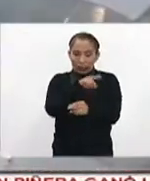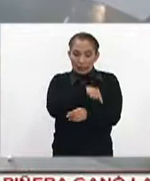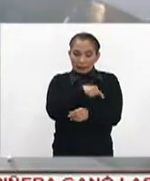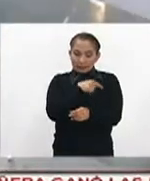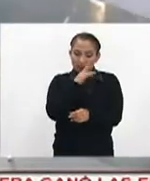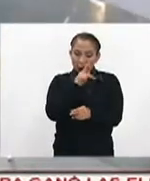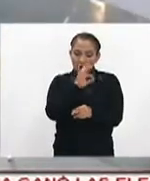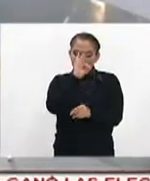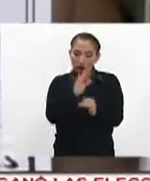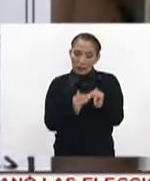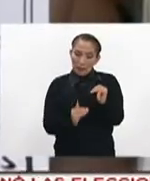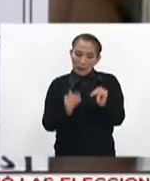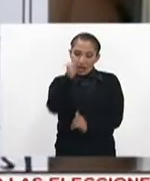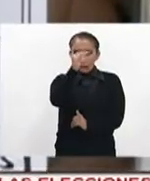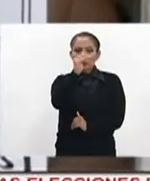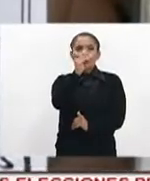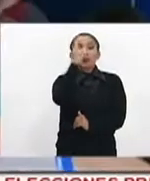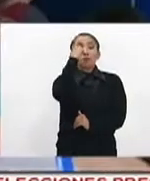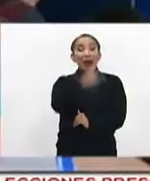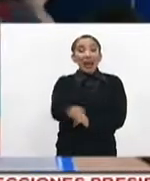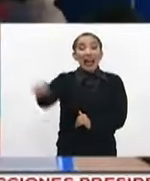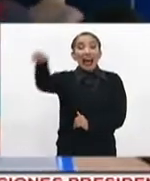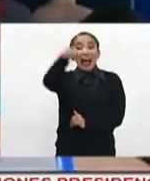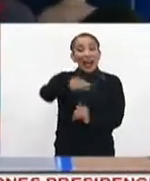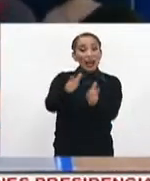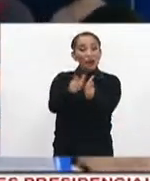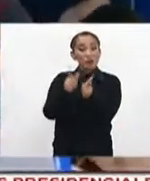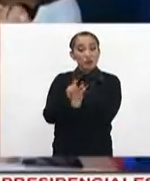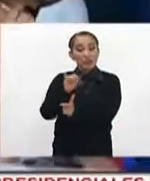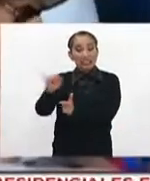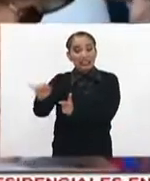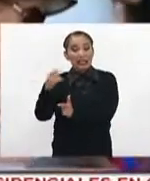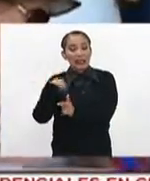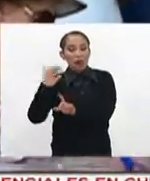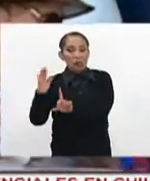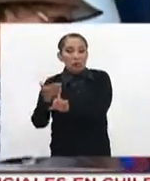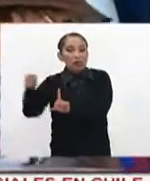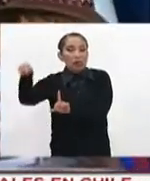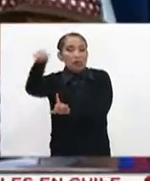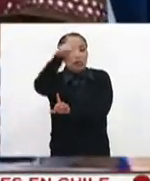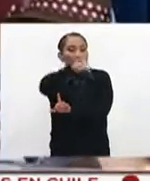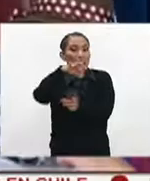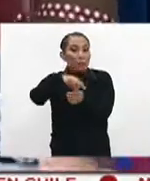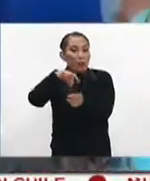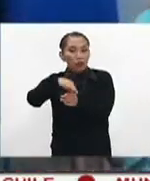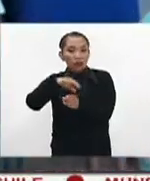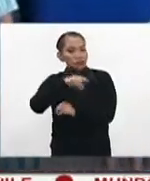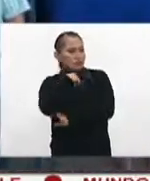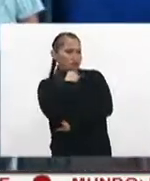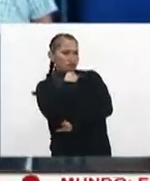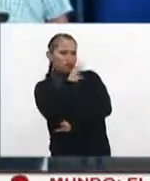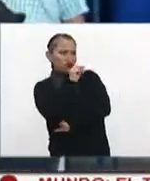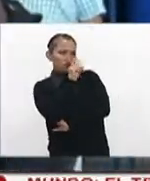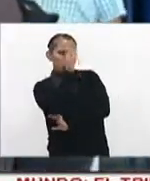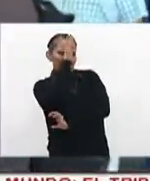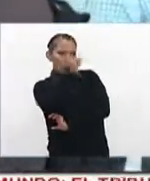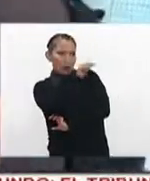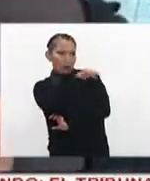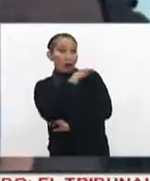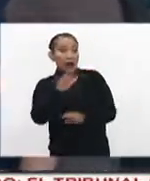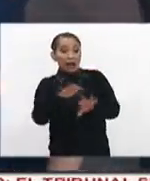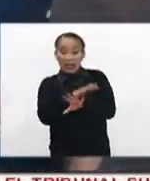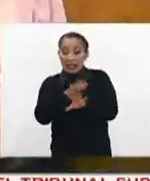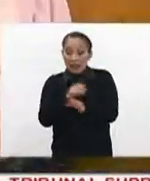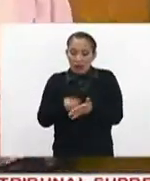elevar ese porcentaje para poder de alguna manera convencer a parte del electorado que no había votado por él que estaba